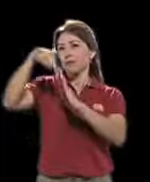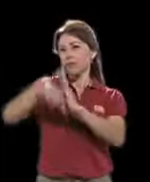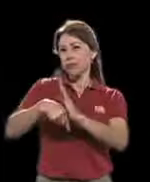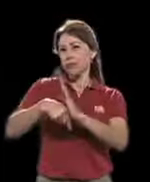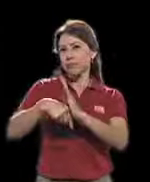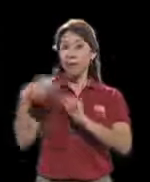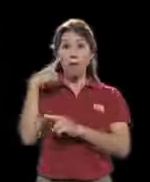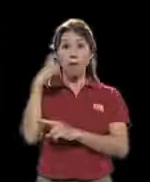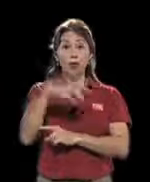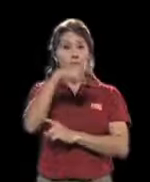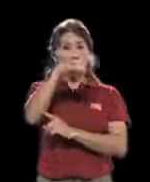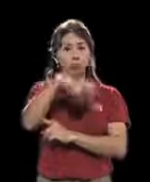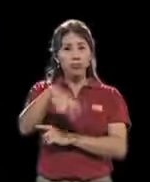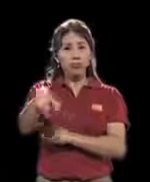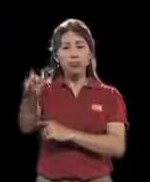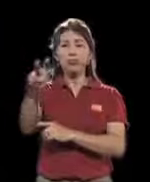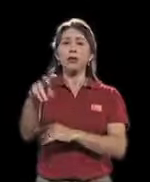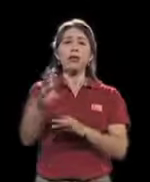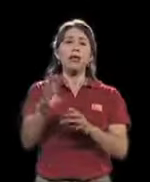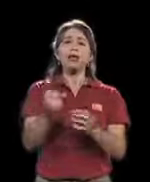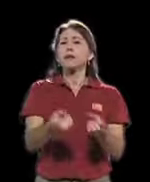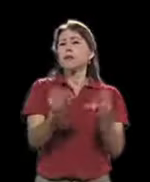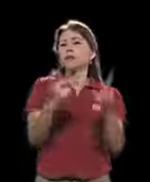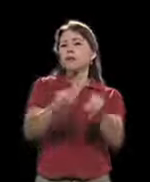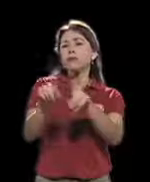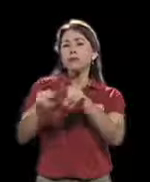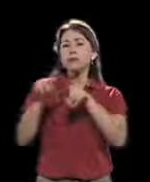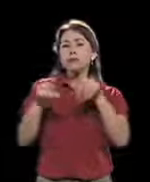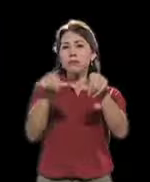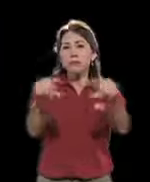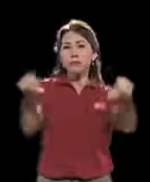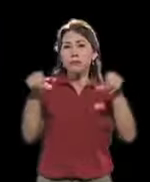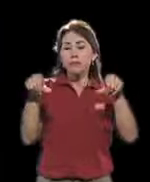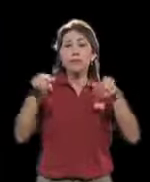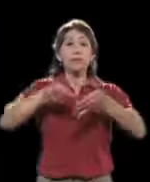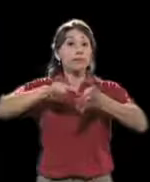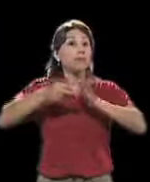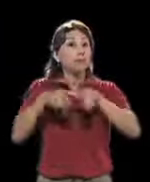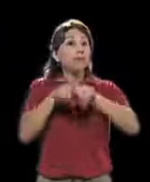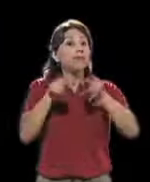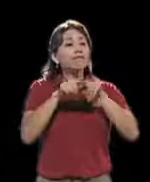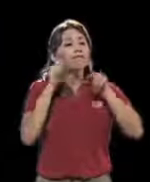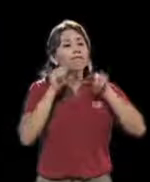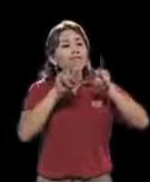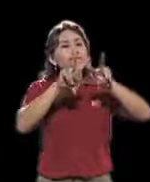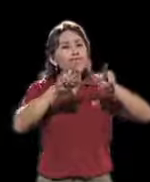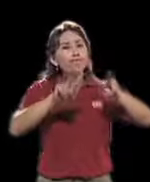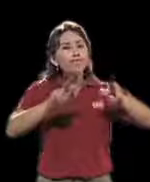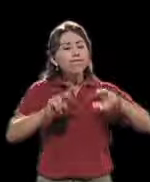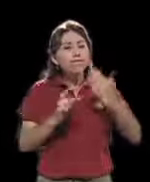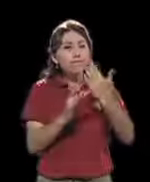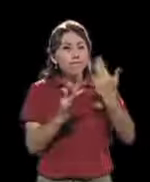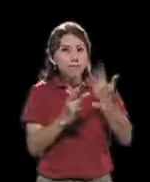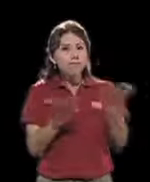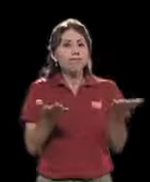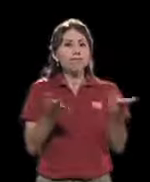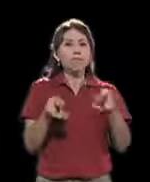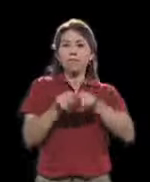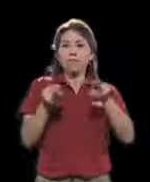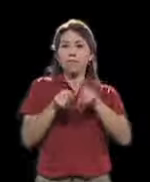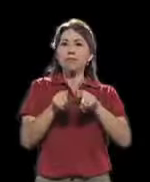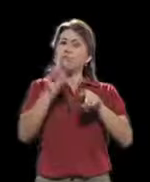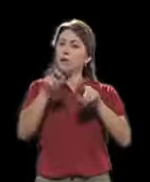es multidimensional, tiene que ver con la inspección técnica, tiene que ver con